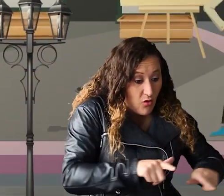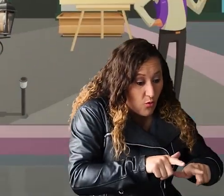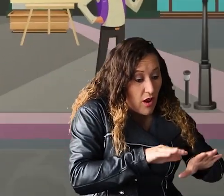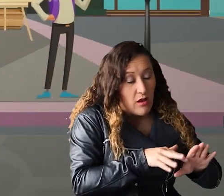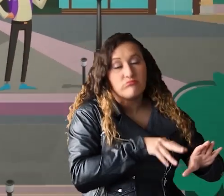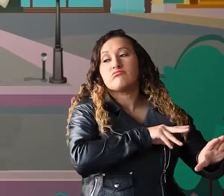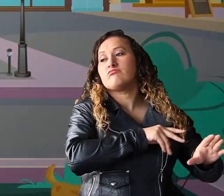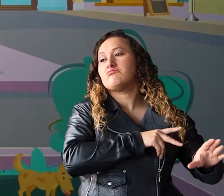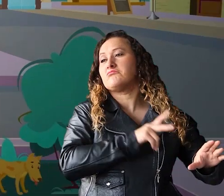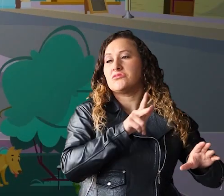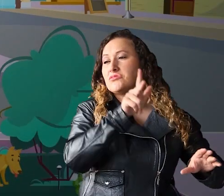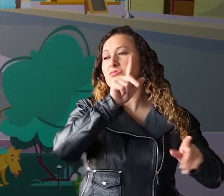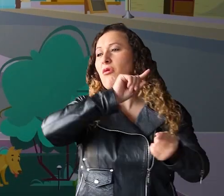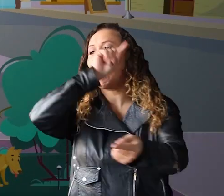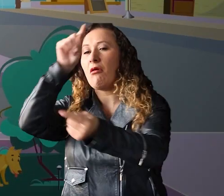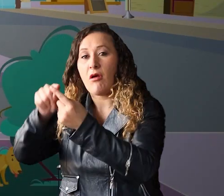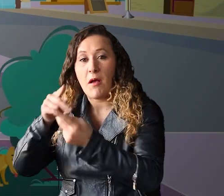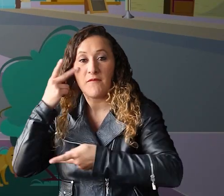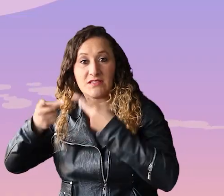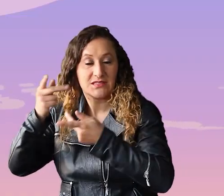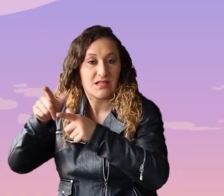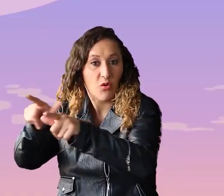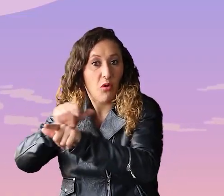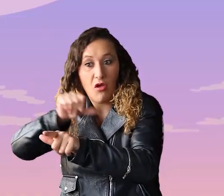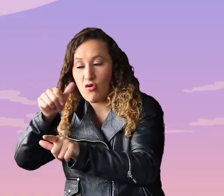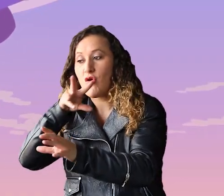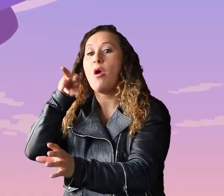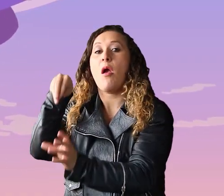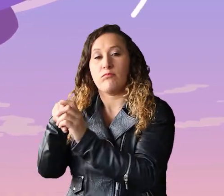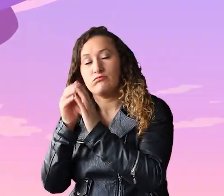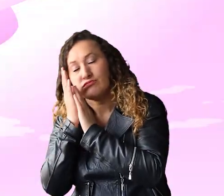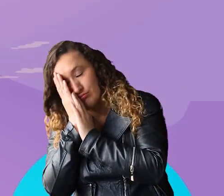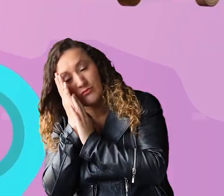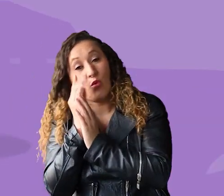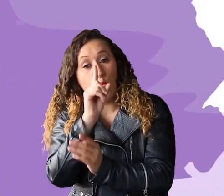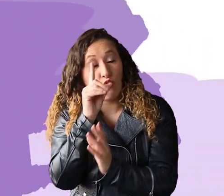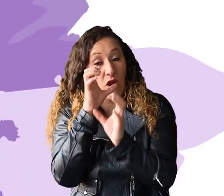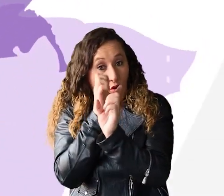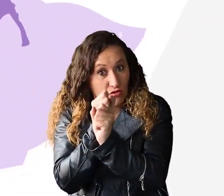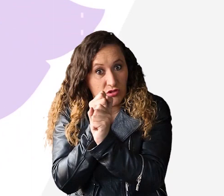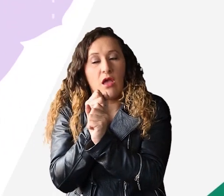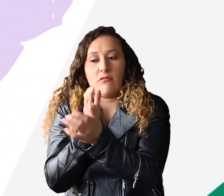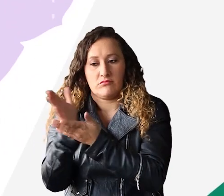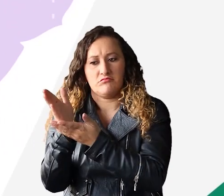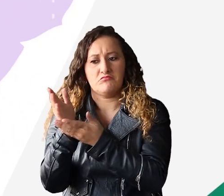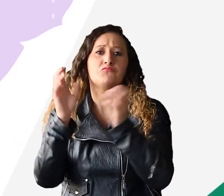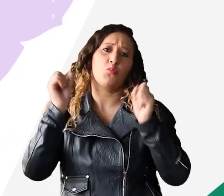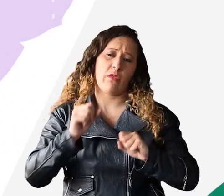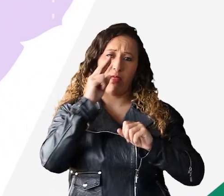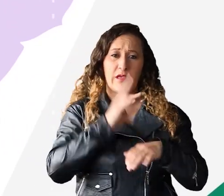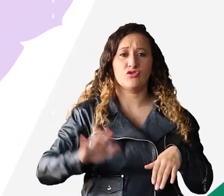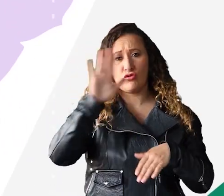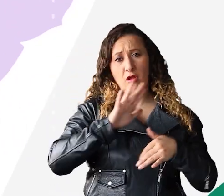pernoctan al menos una noche en el lugar de visita. El turismo puede ser nacional, cuando los viajeros provienen de otras